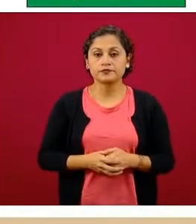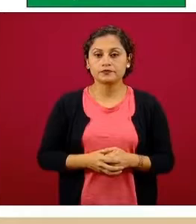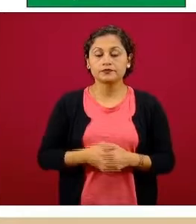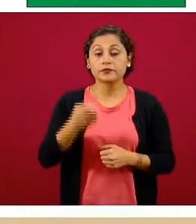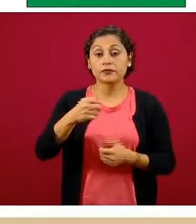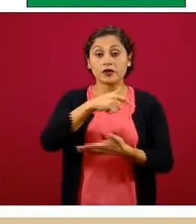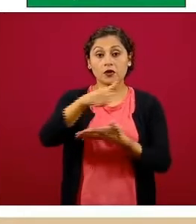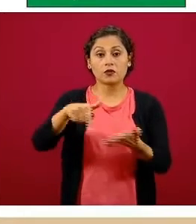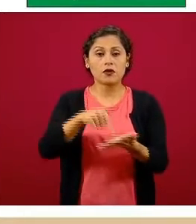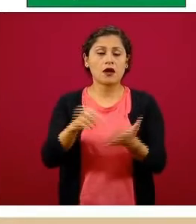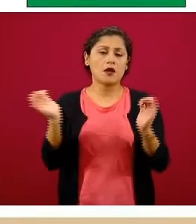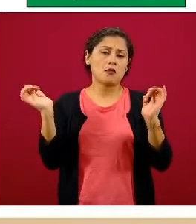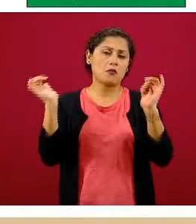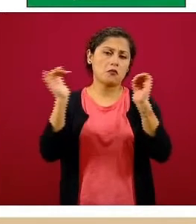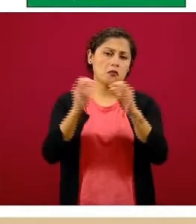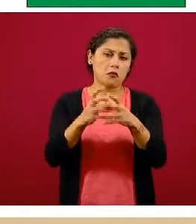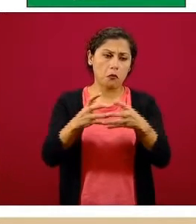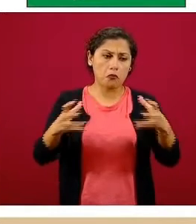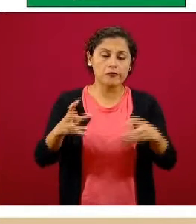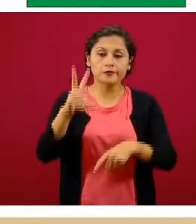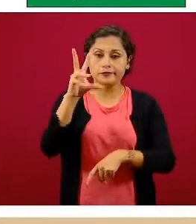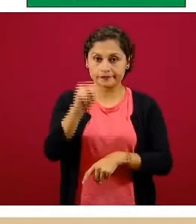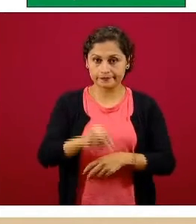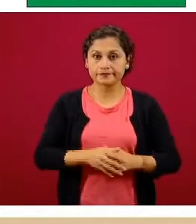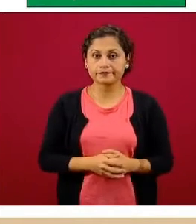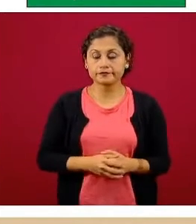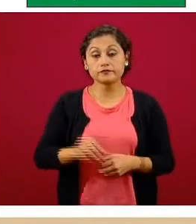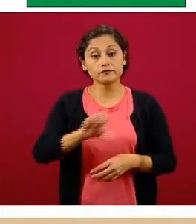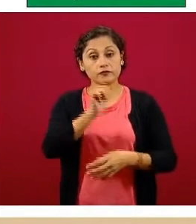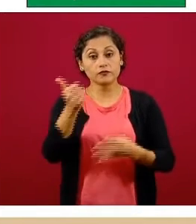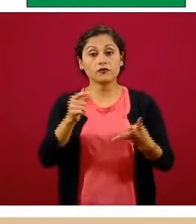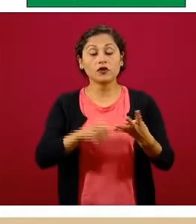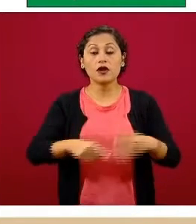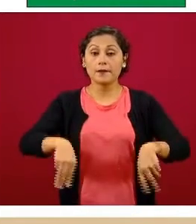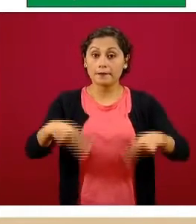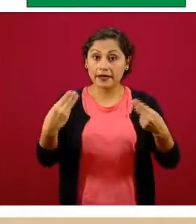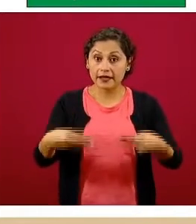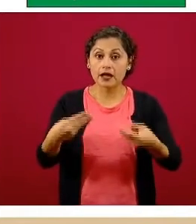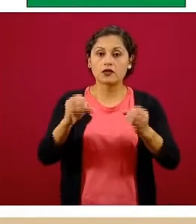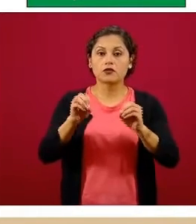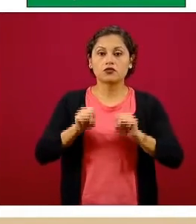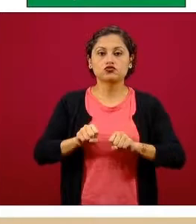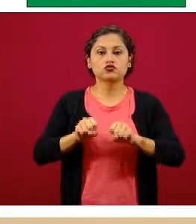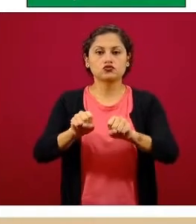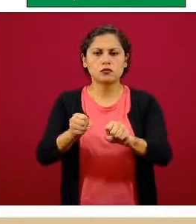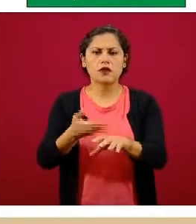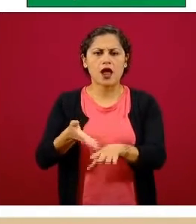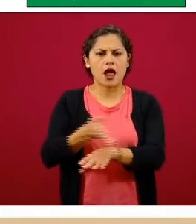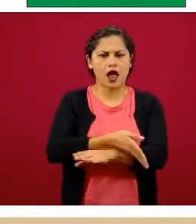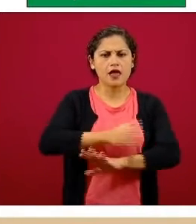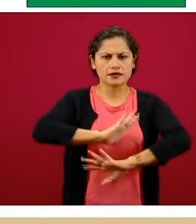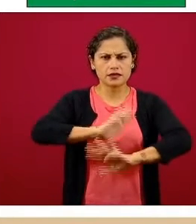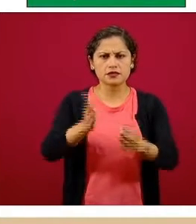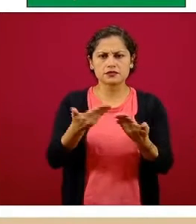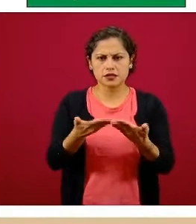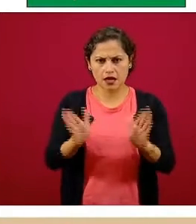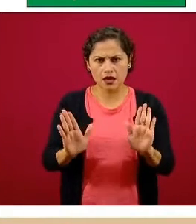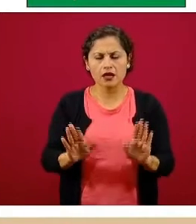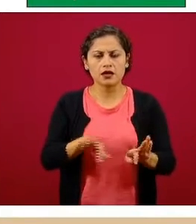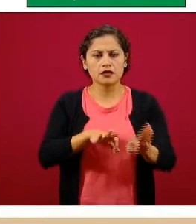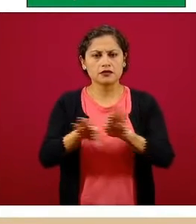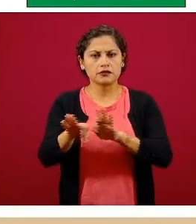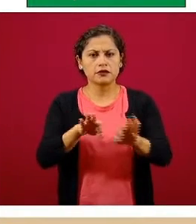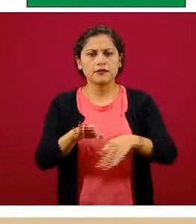congreguen a las personas. Mercados y supermercados, eso también estuvo presente desde la Jornada Nacional de Sana Distancia,